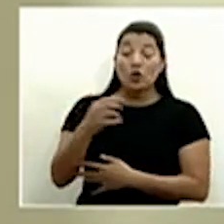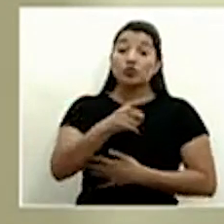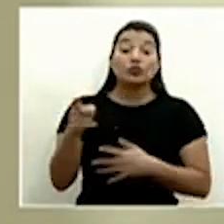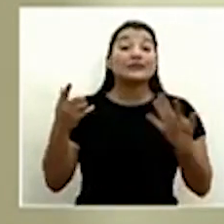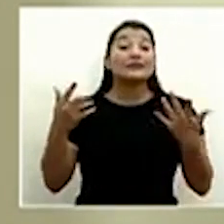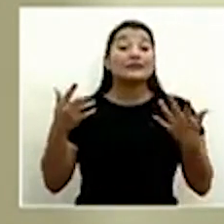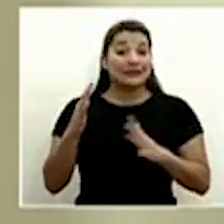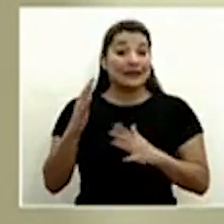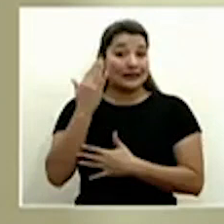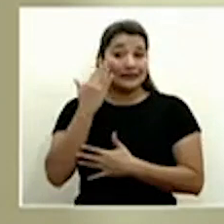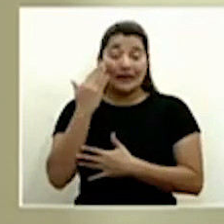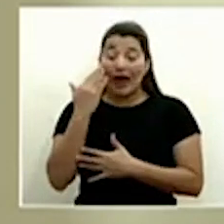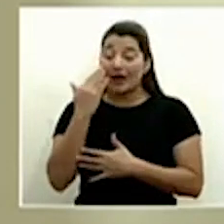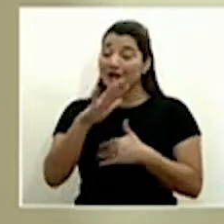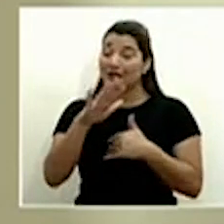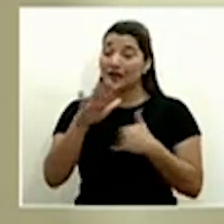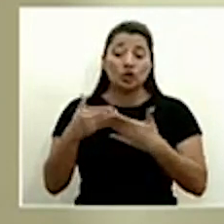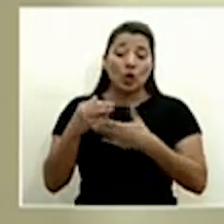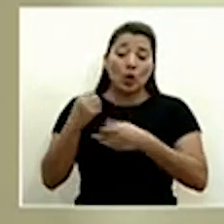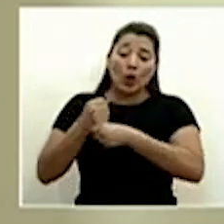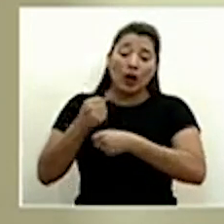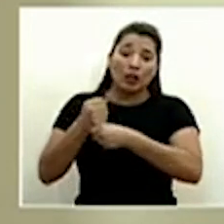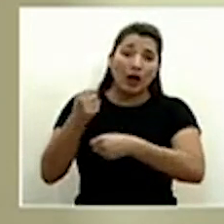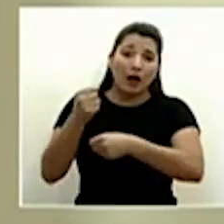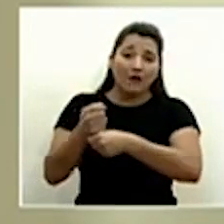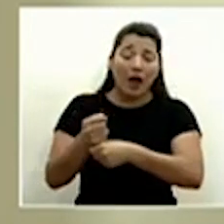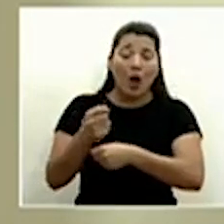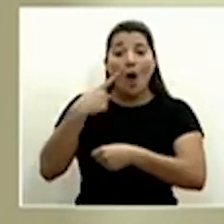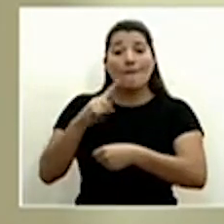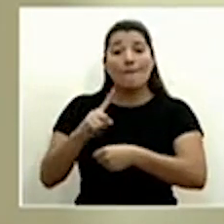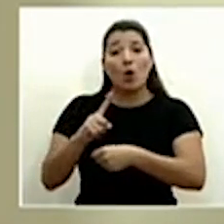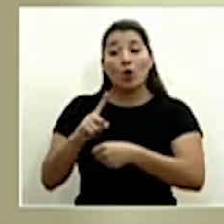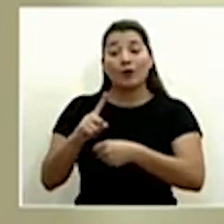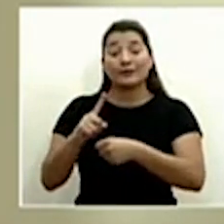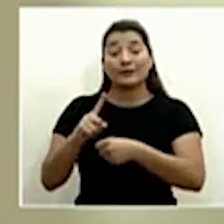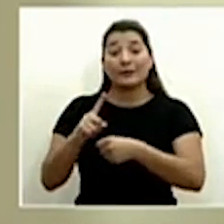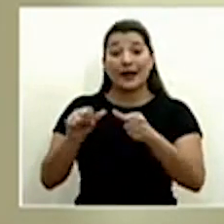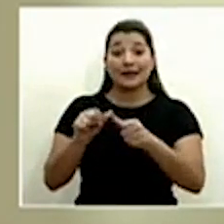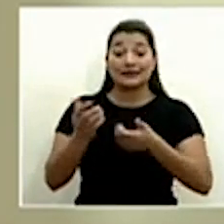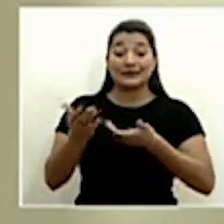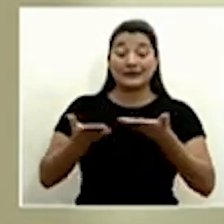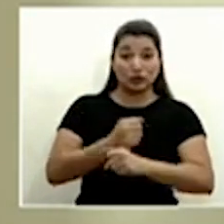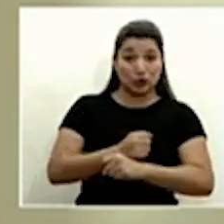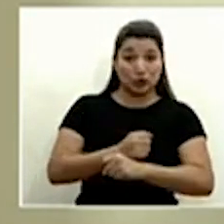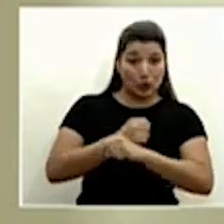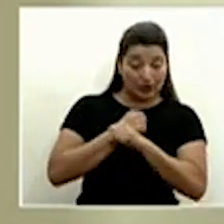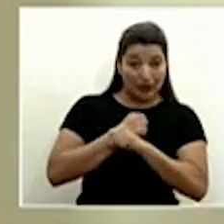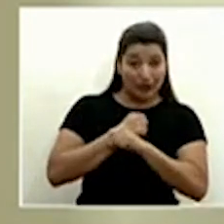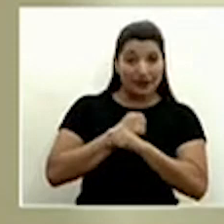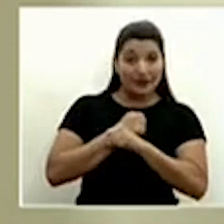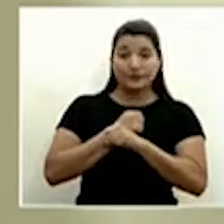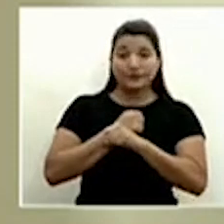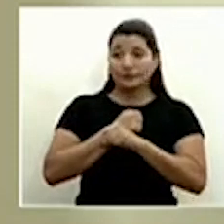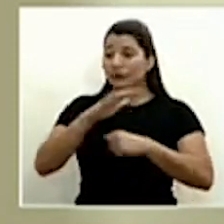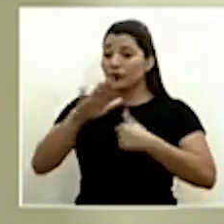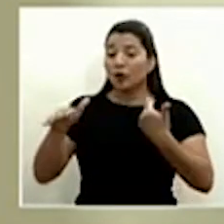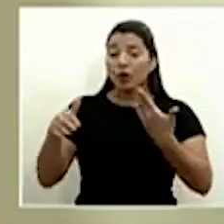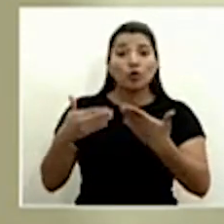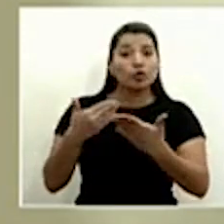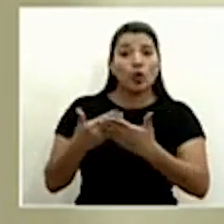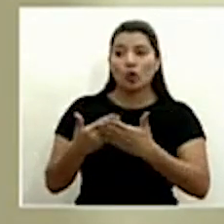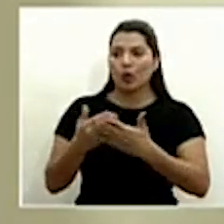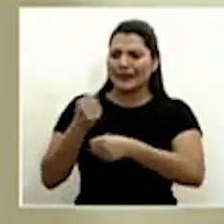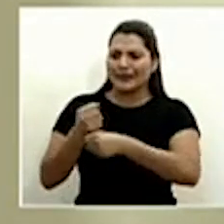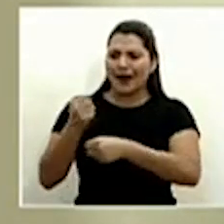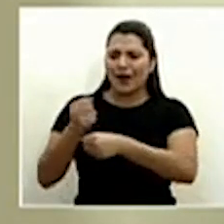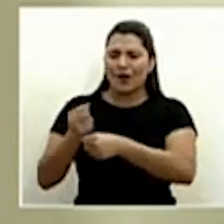saben todo el despliegue que se ha hecho por parte de seguridad. todo el movimiento sanitario que hemos estado